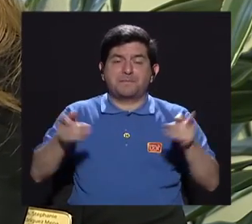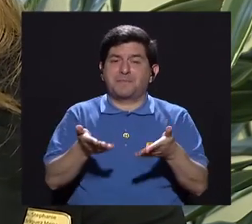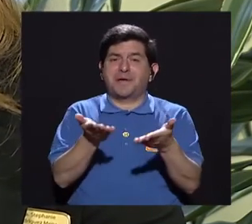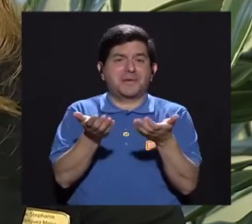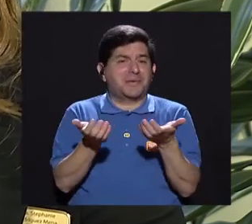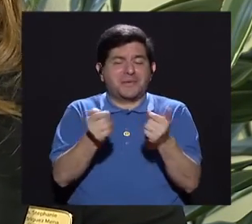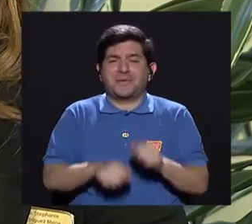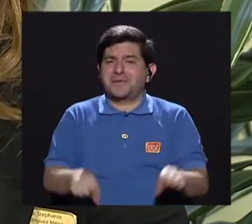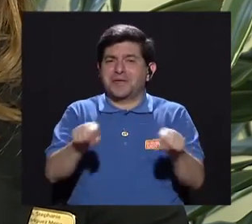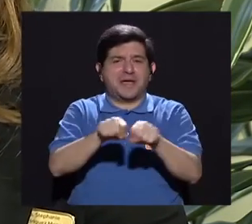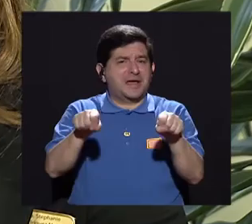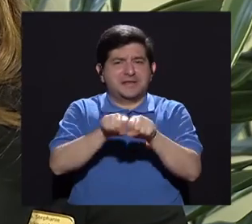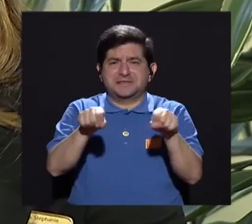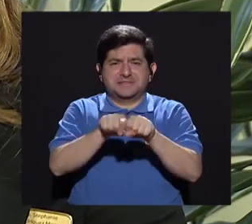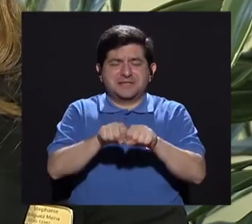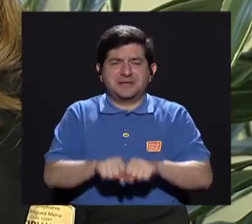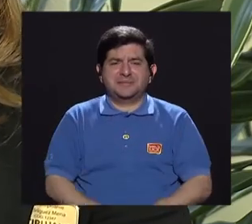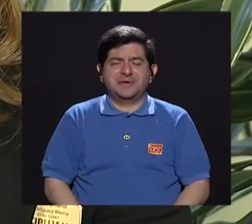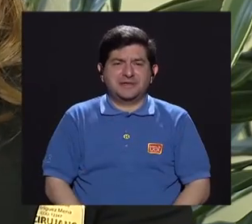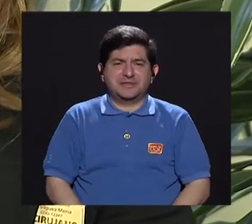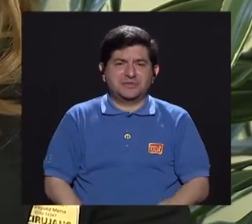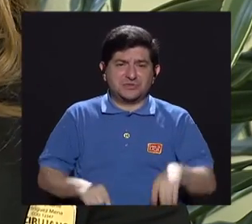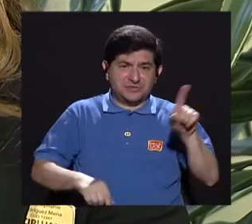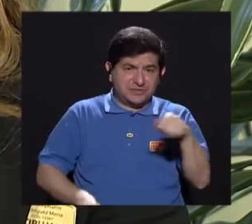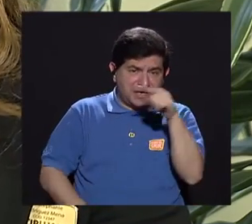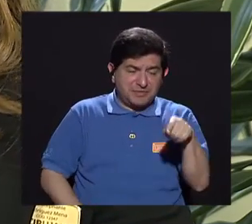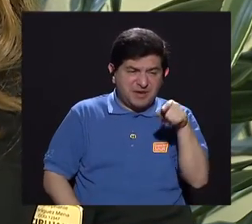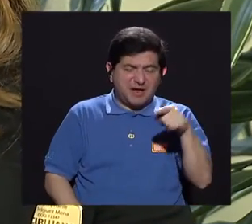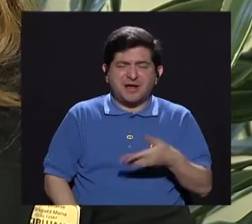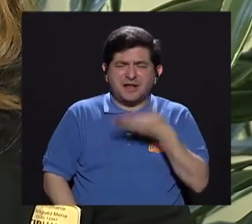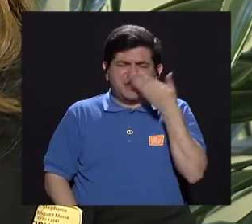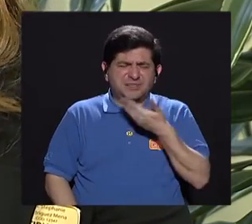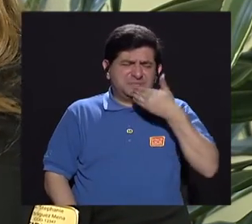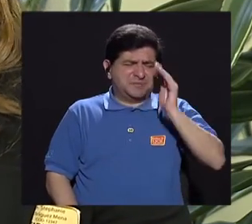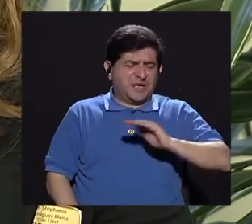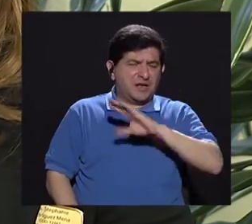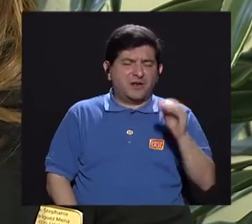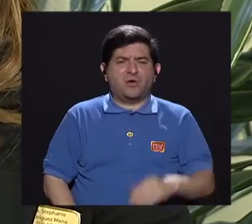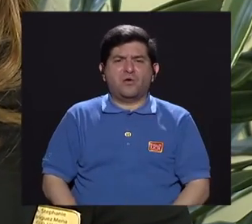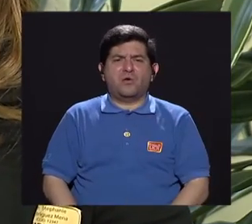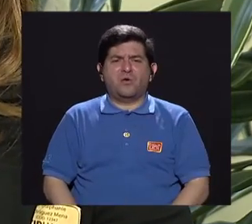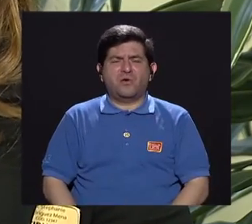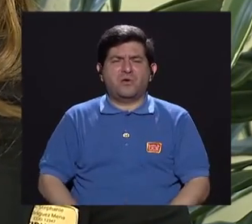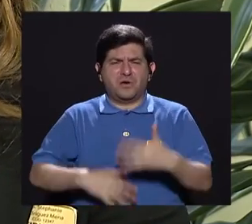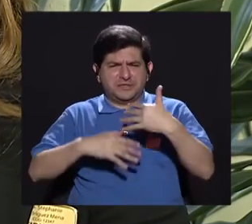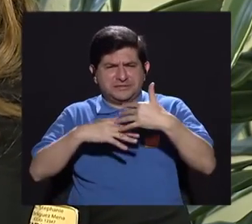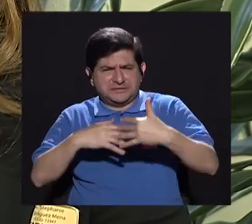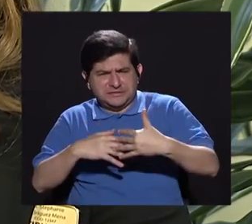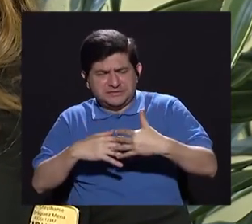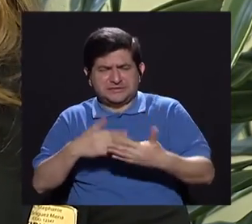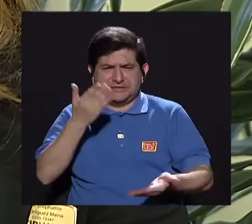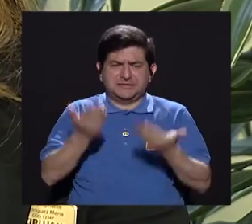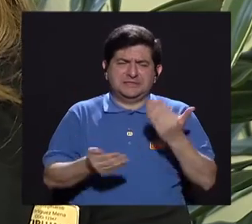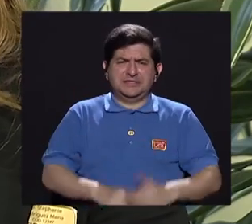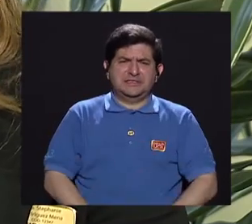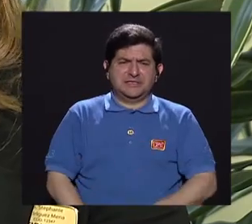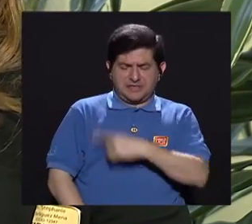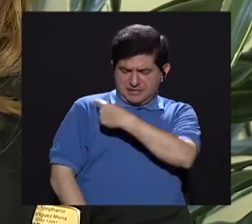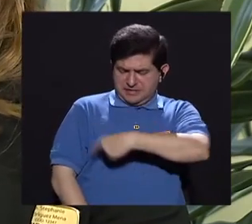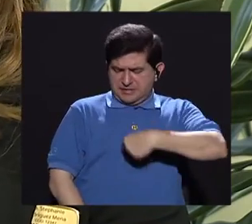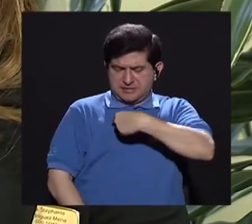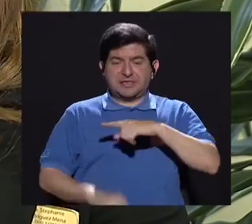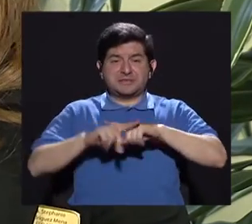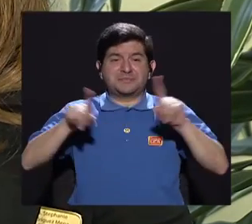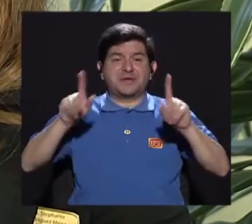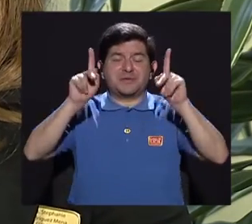los zapatos porque tal vez tienen un mal olor o van a una consulta por alguna lesión en las mamas, entonces que tal vez están sudados